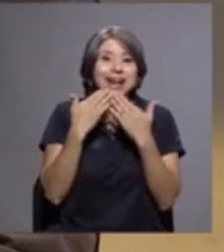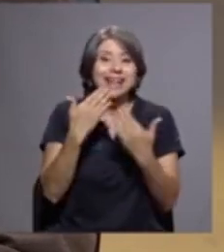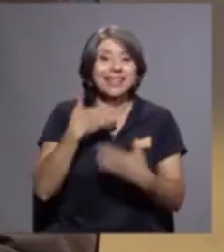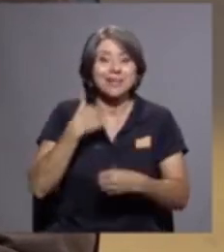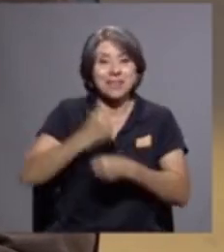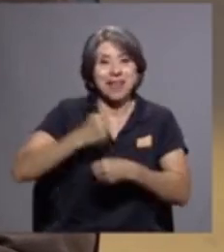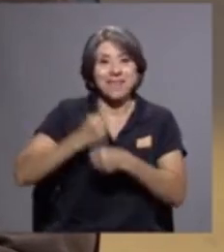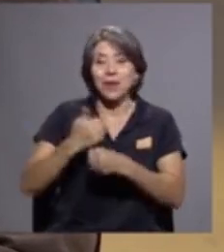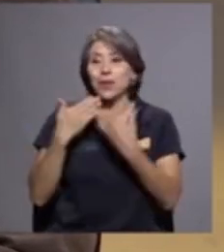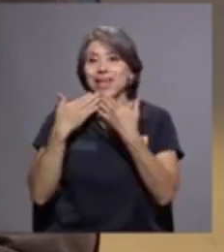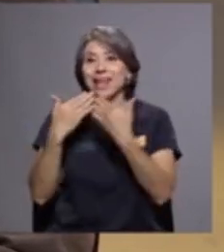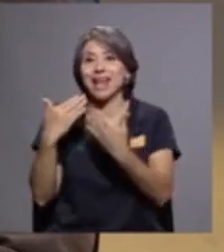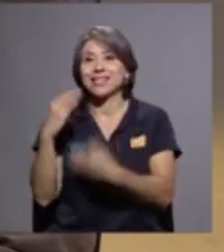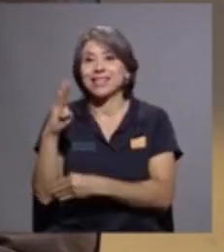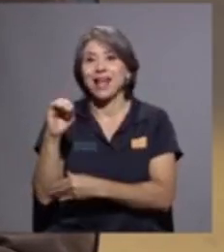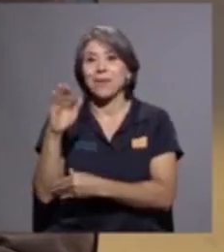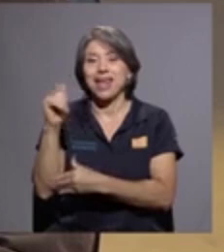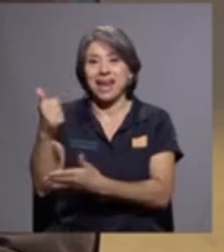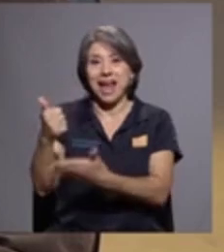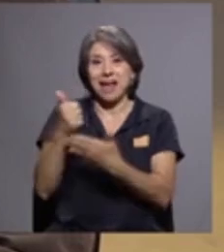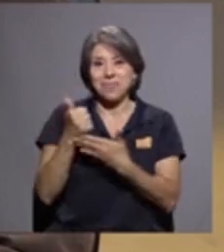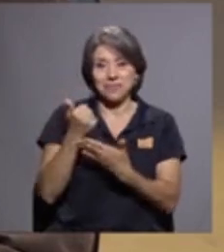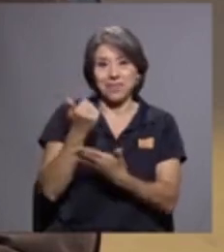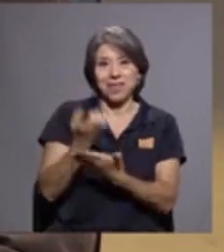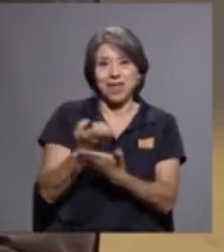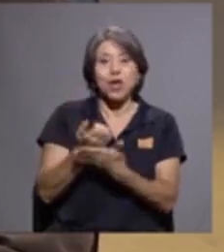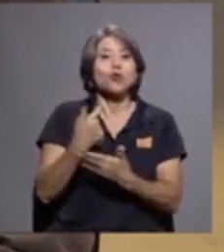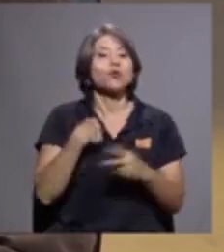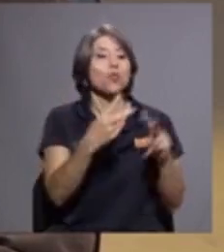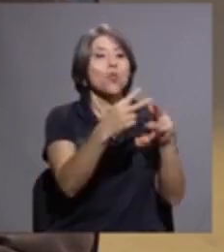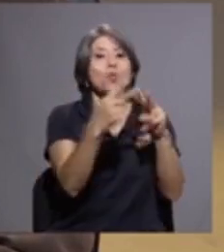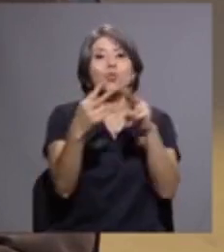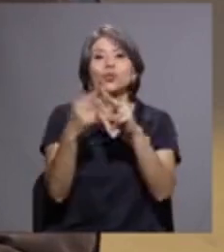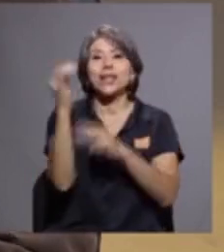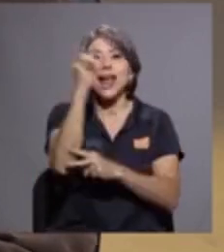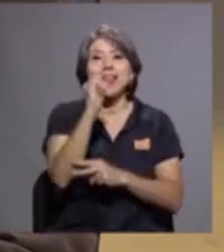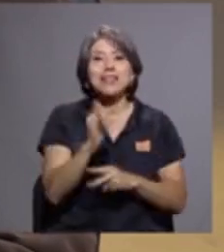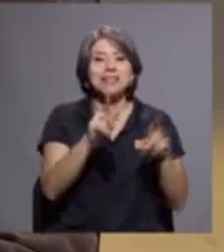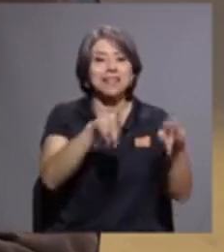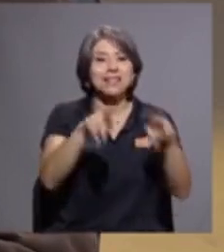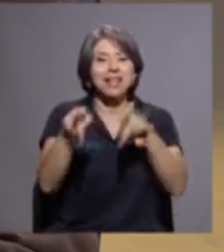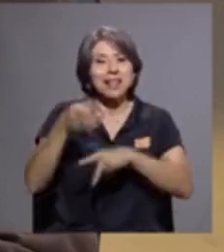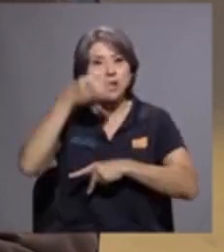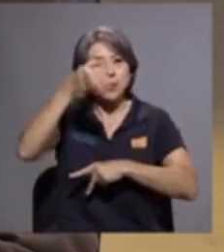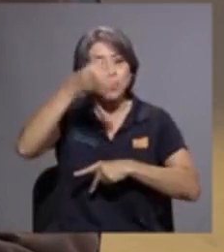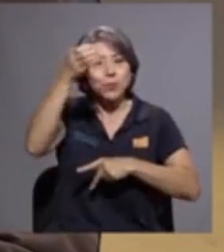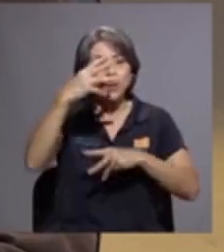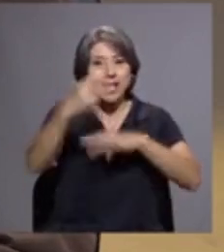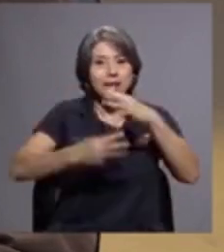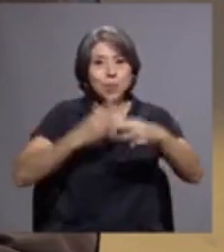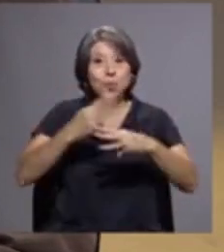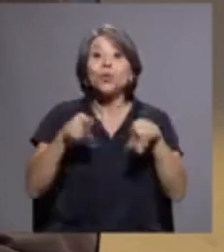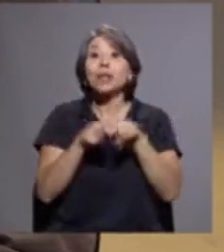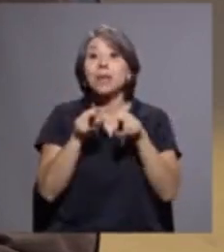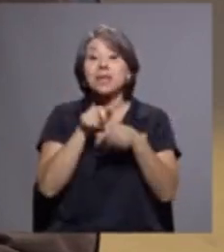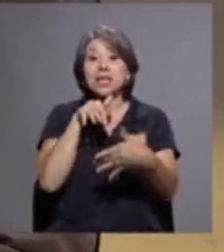la beca conocí artistas, gentes, cultura y el mundo y en México también estudié un poco